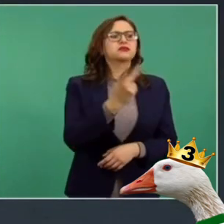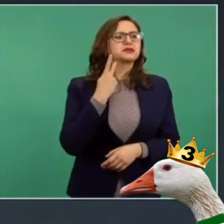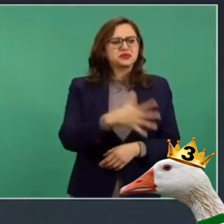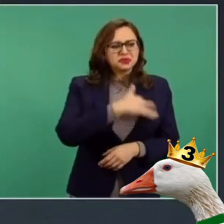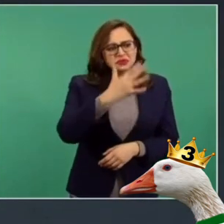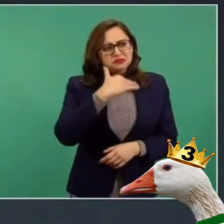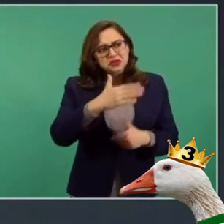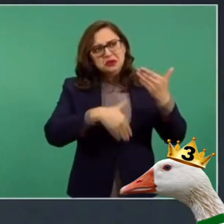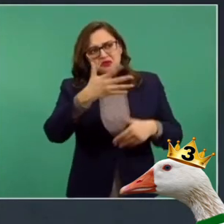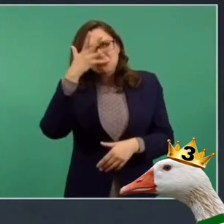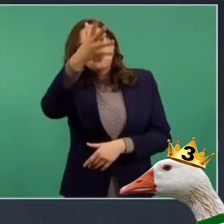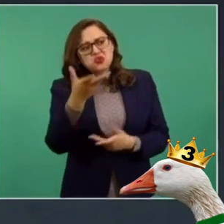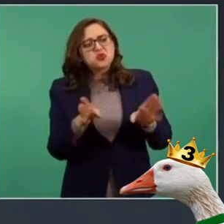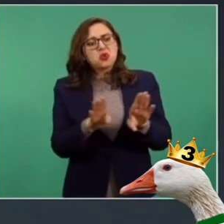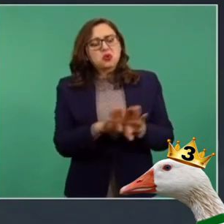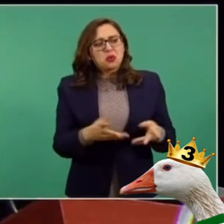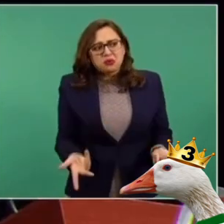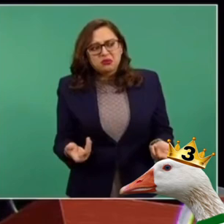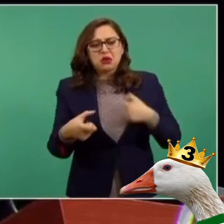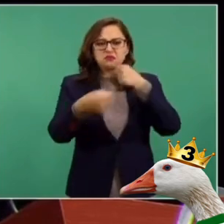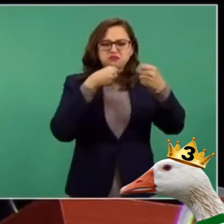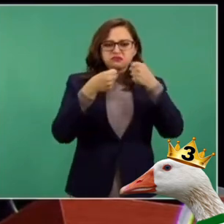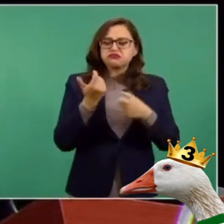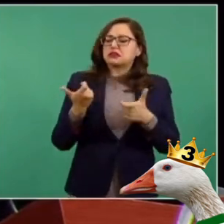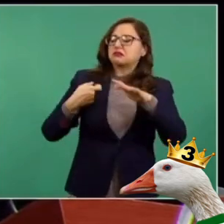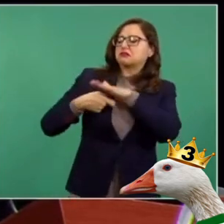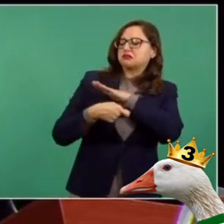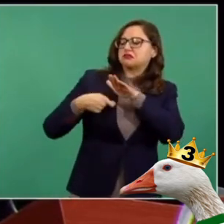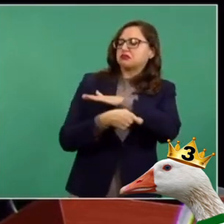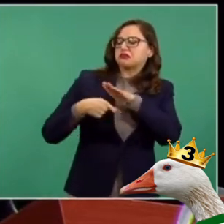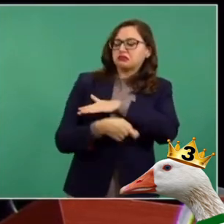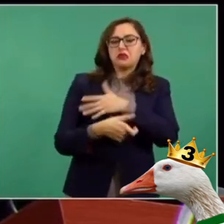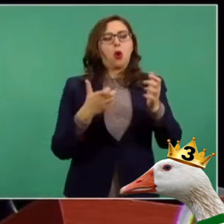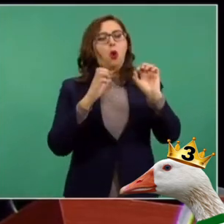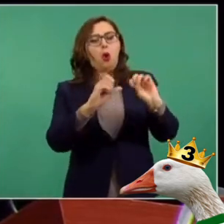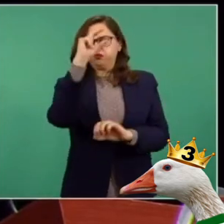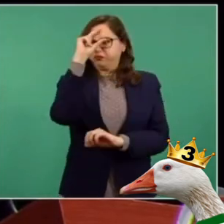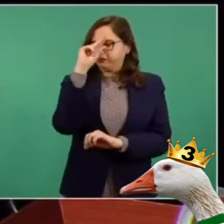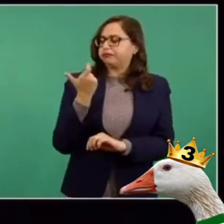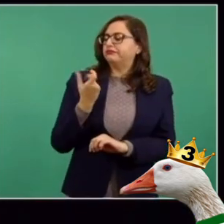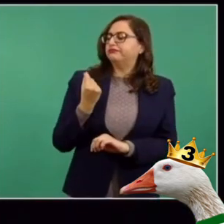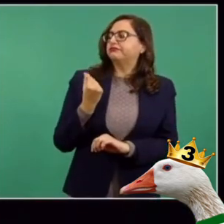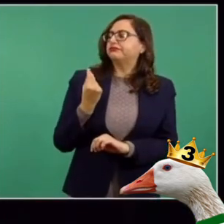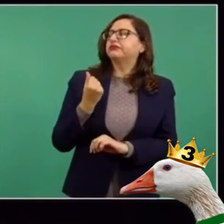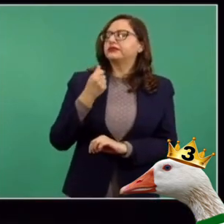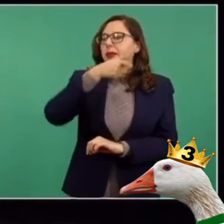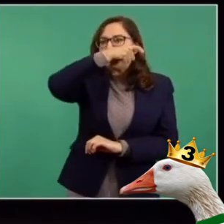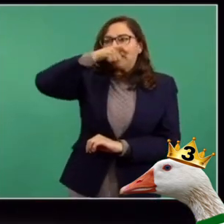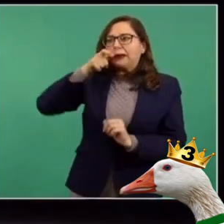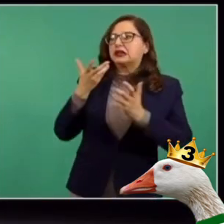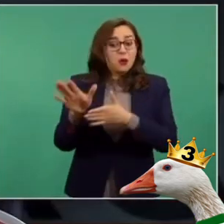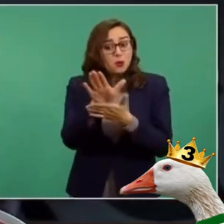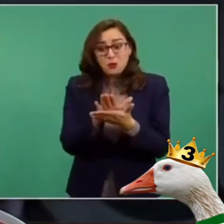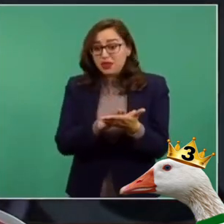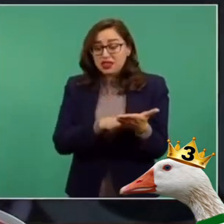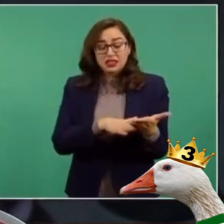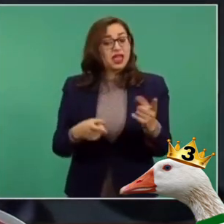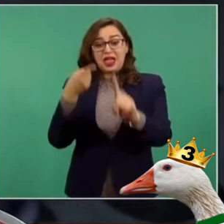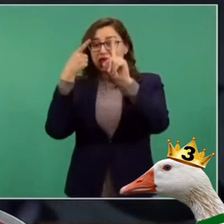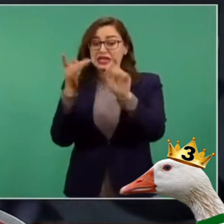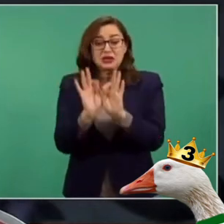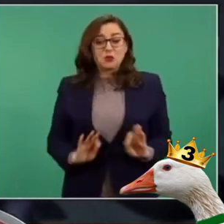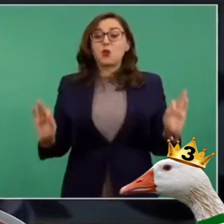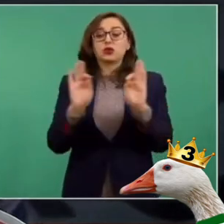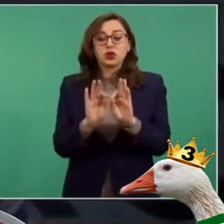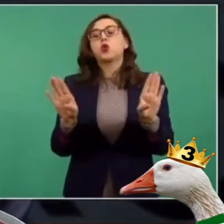corruptos, de la prensa que se vende o se alquila, de intelectuales convenencieros y de potentados dominados por la codicia. La clave